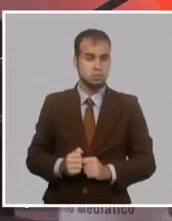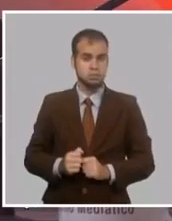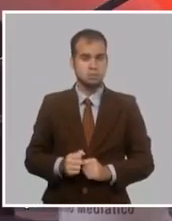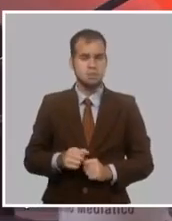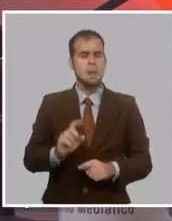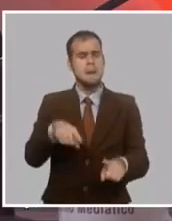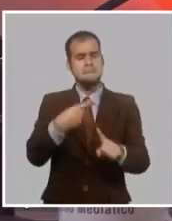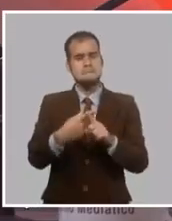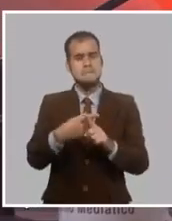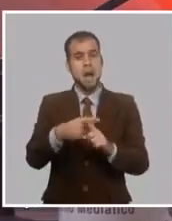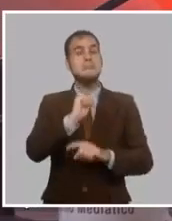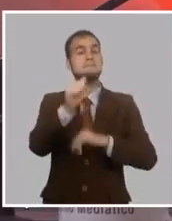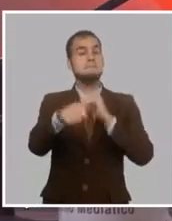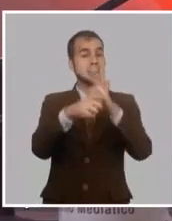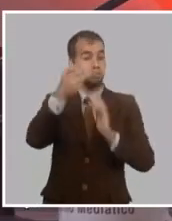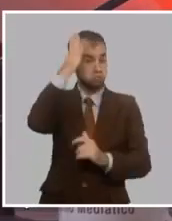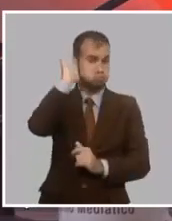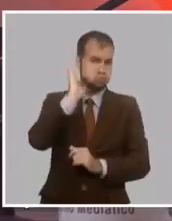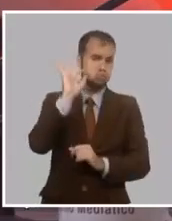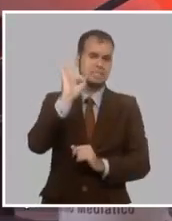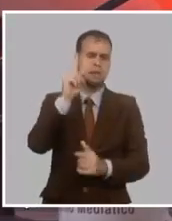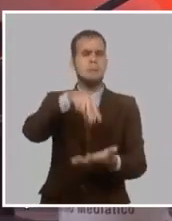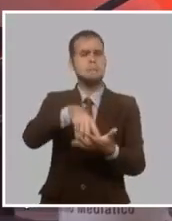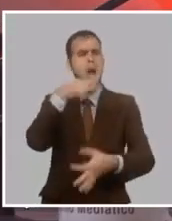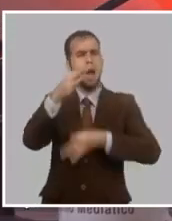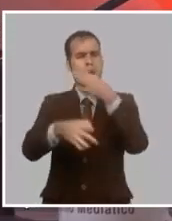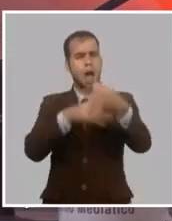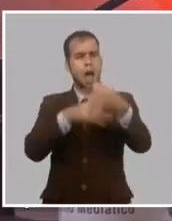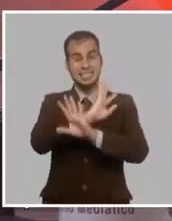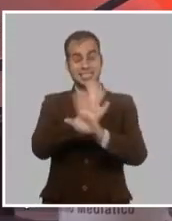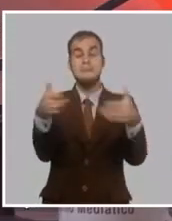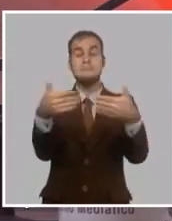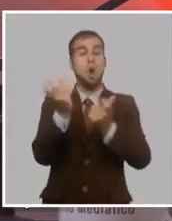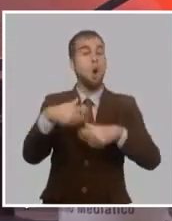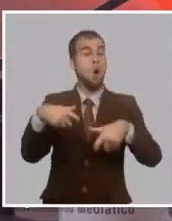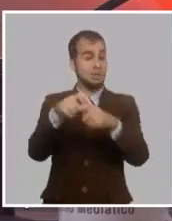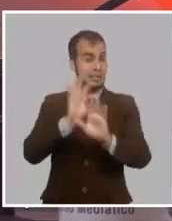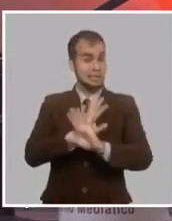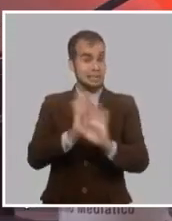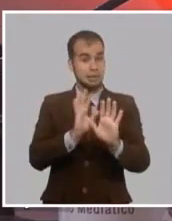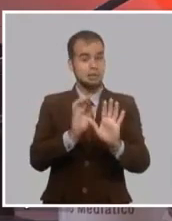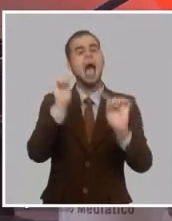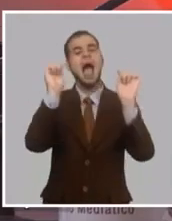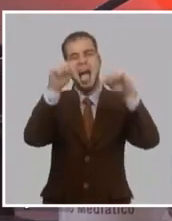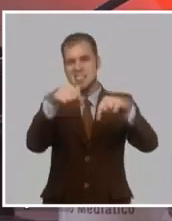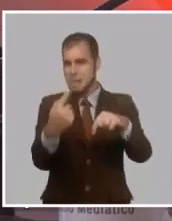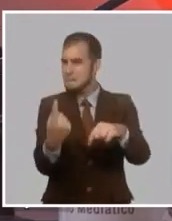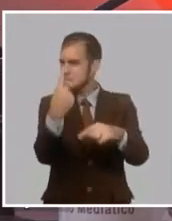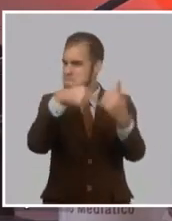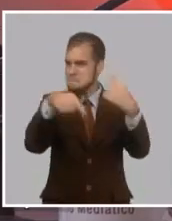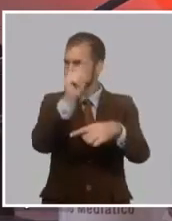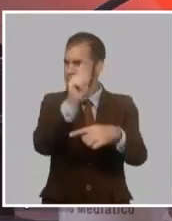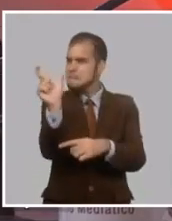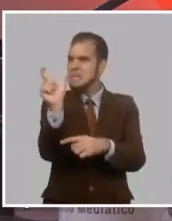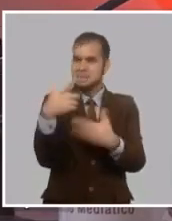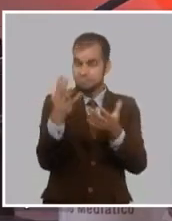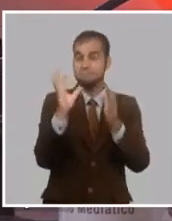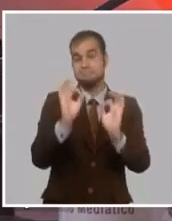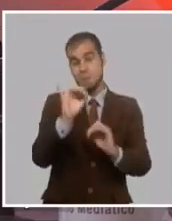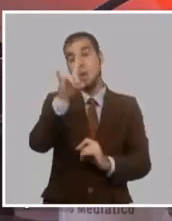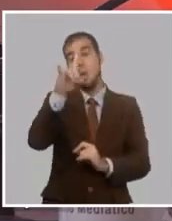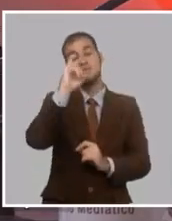clausura de ese evento hecho por el primer secretario del partido Miguel Díaz Canel se pone a la unidad como el elemento